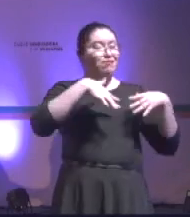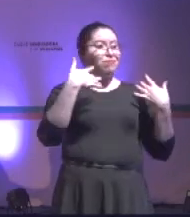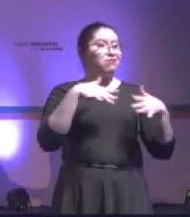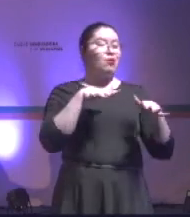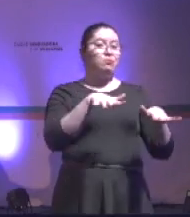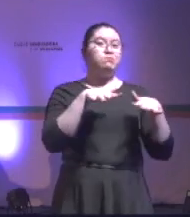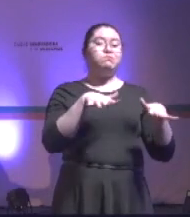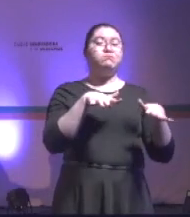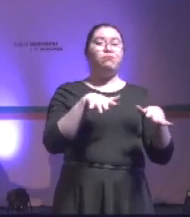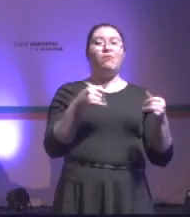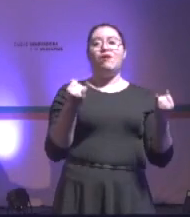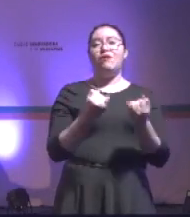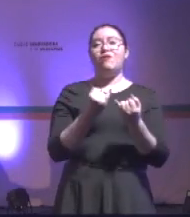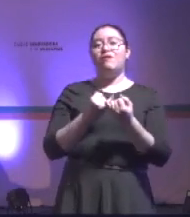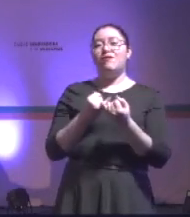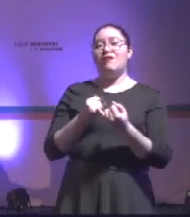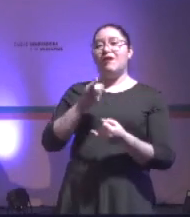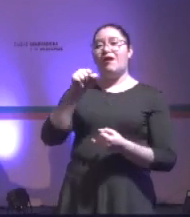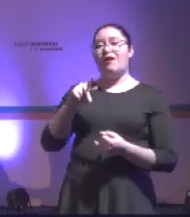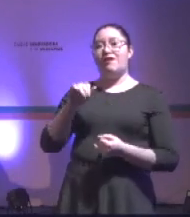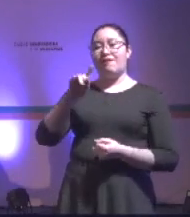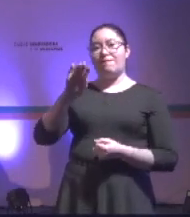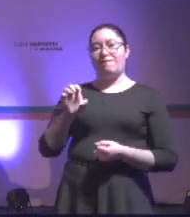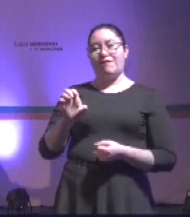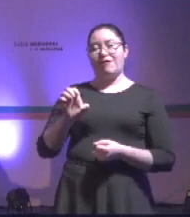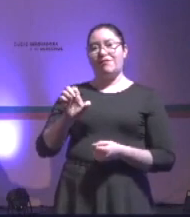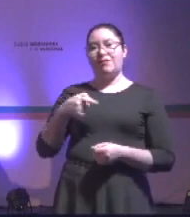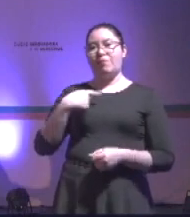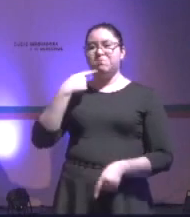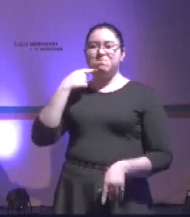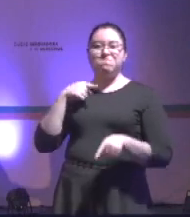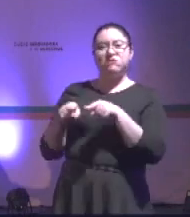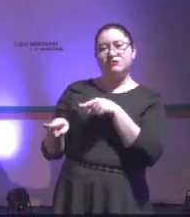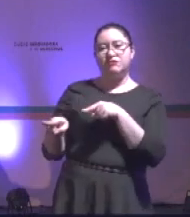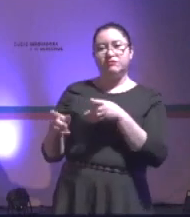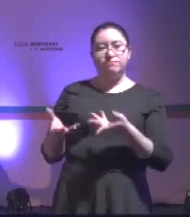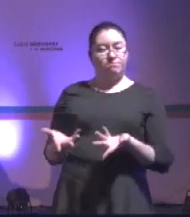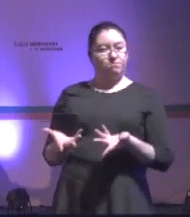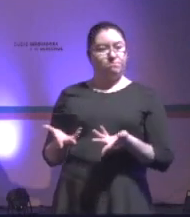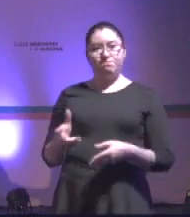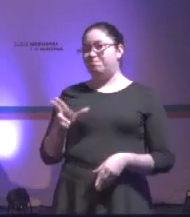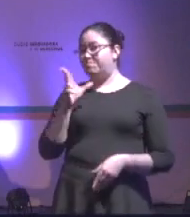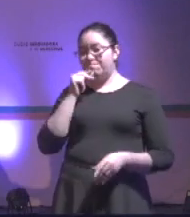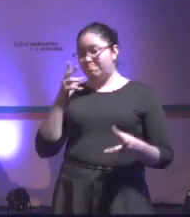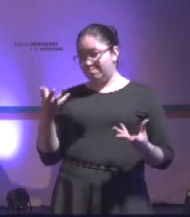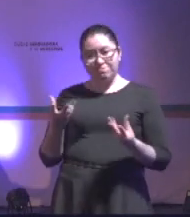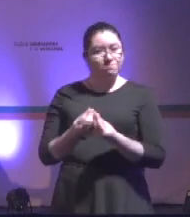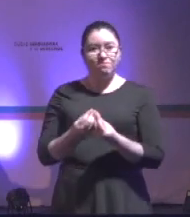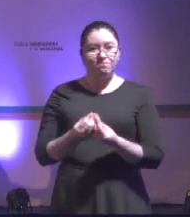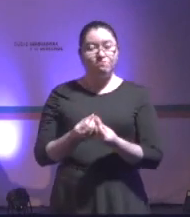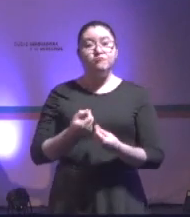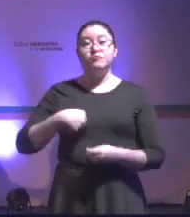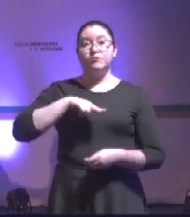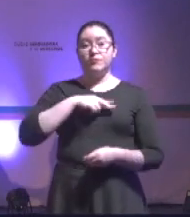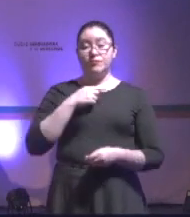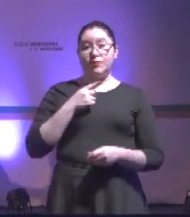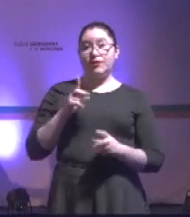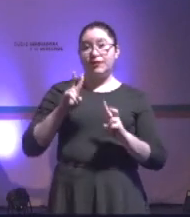que a un señor como Jalife que se dedique a insultarla. No nos podemos decir de izquierda,